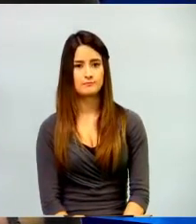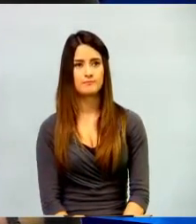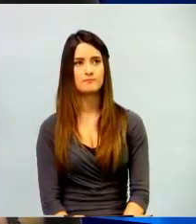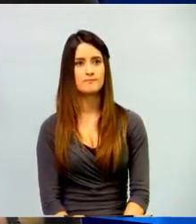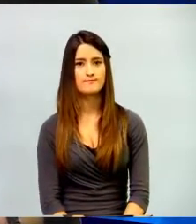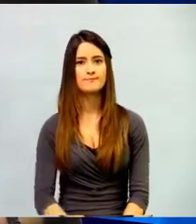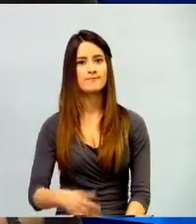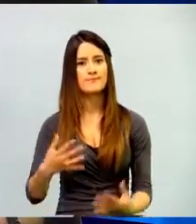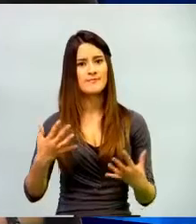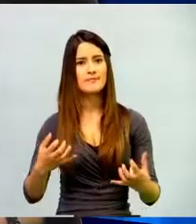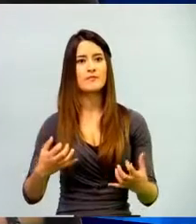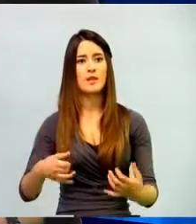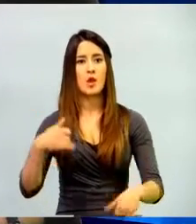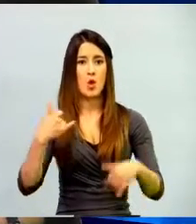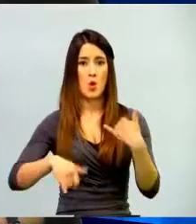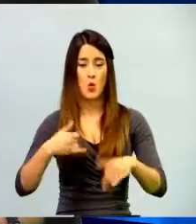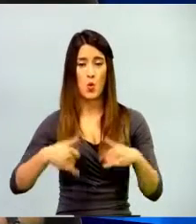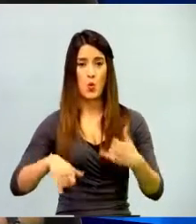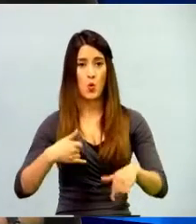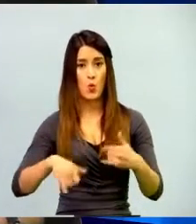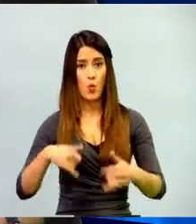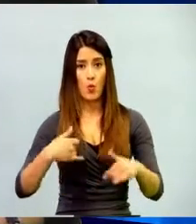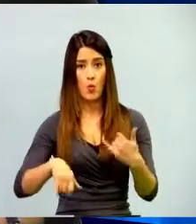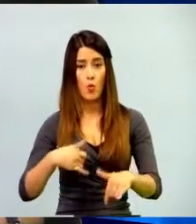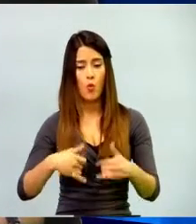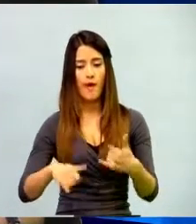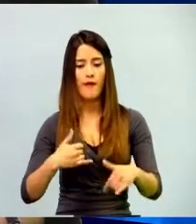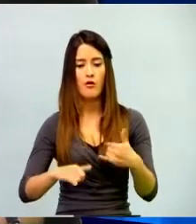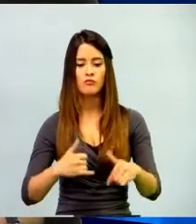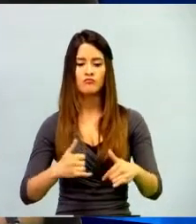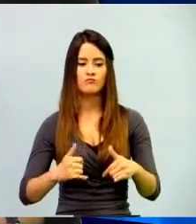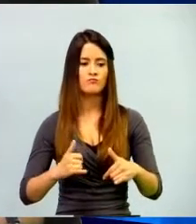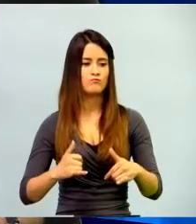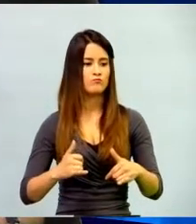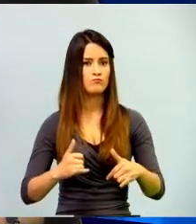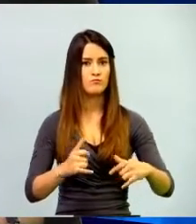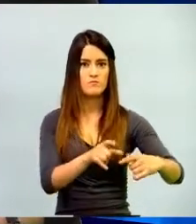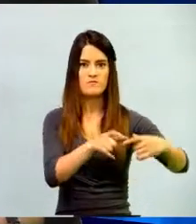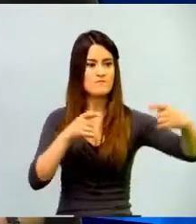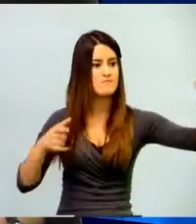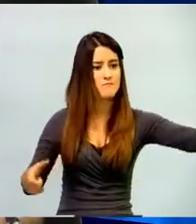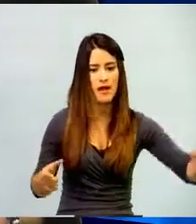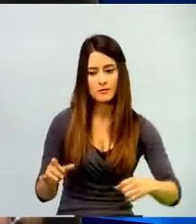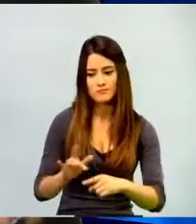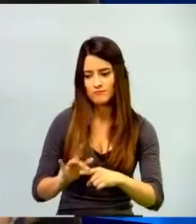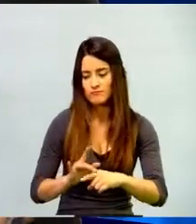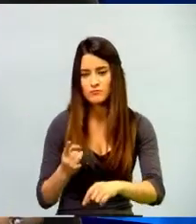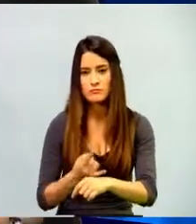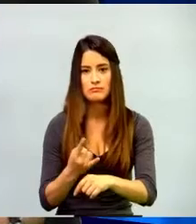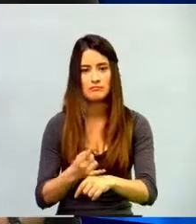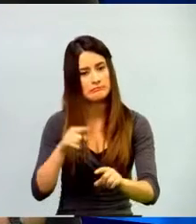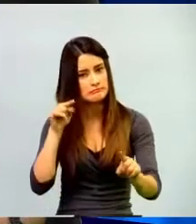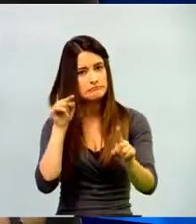masivo. Para nosotros es como institución lo máximo porque ya tiene el estudiante